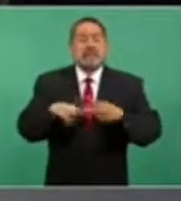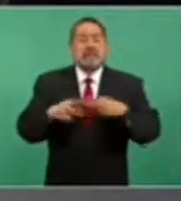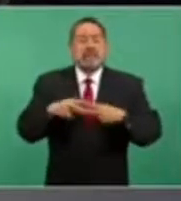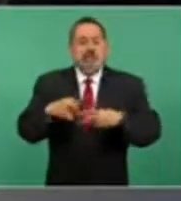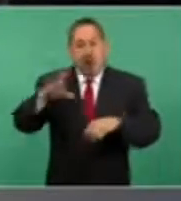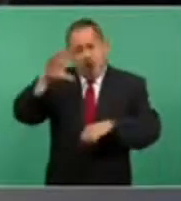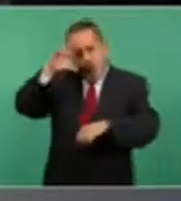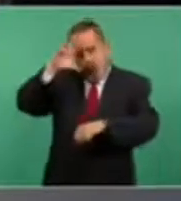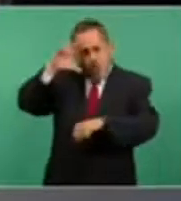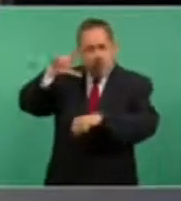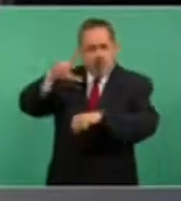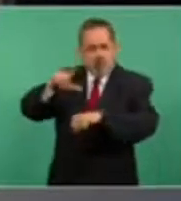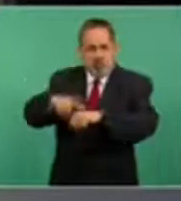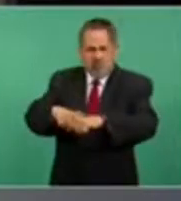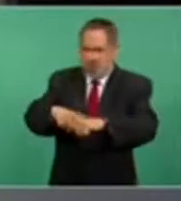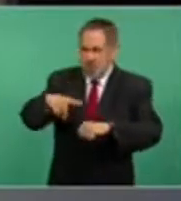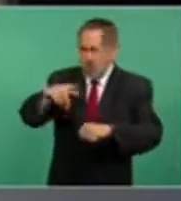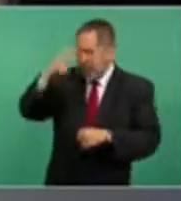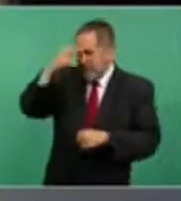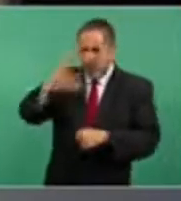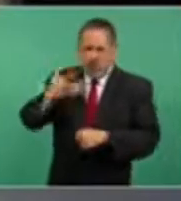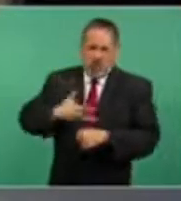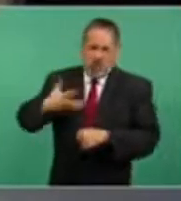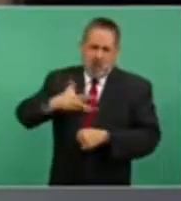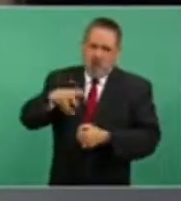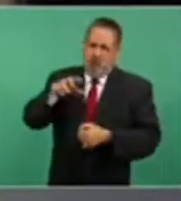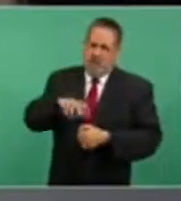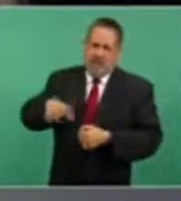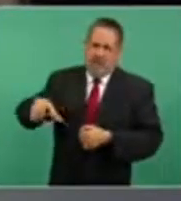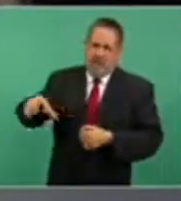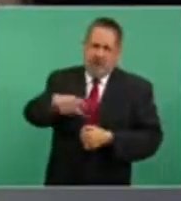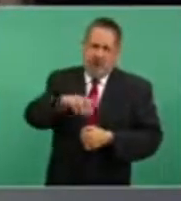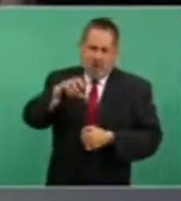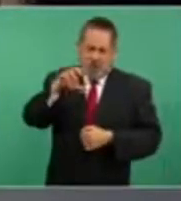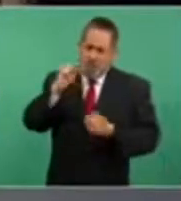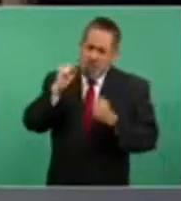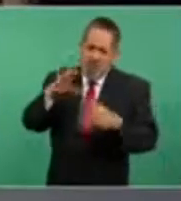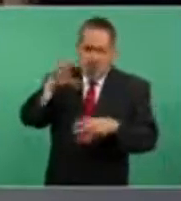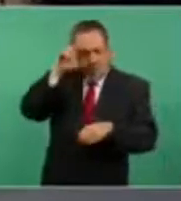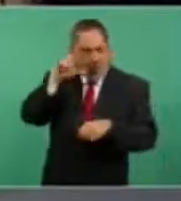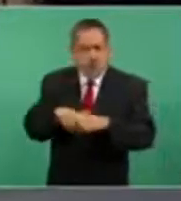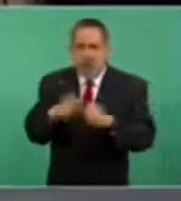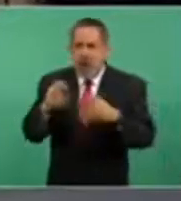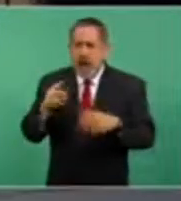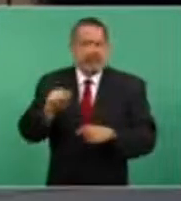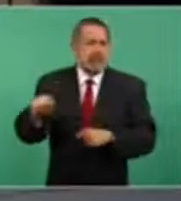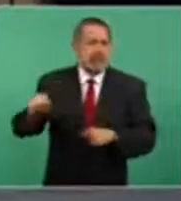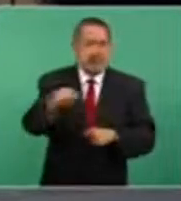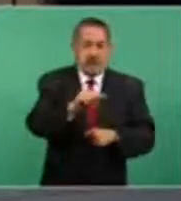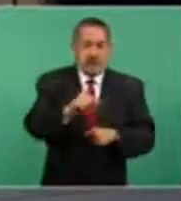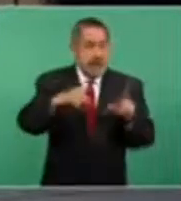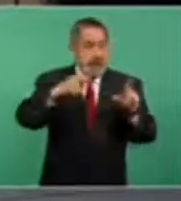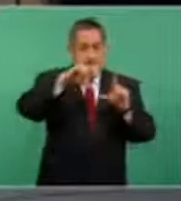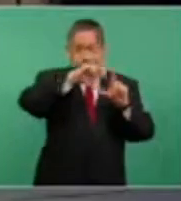las culturas de México. En todo el territorio